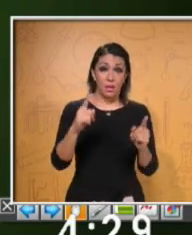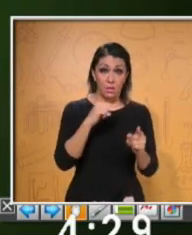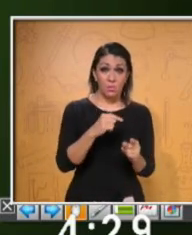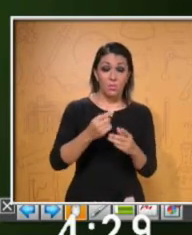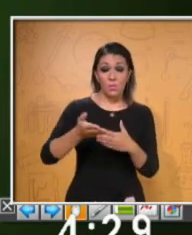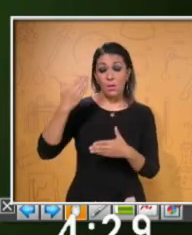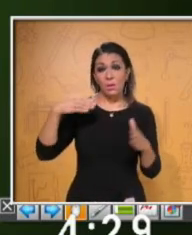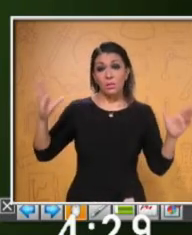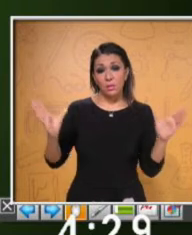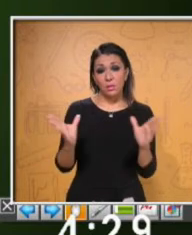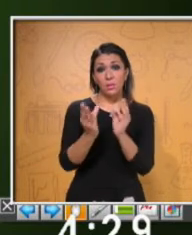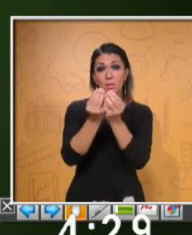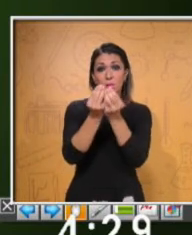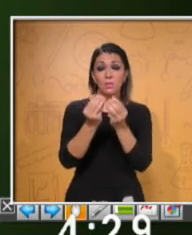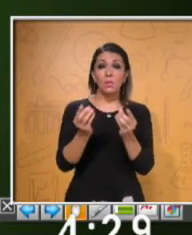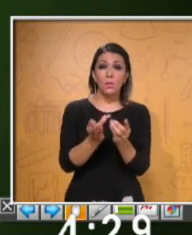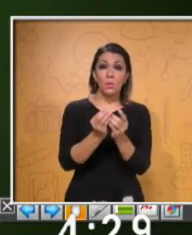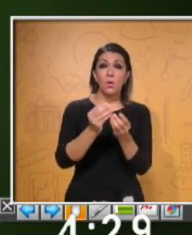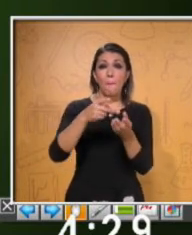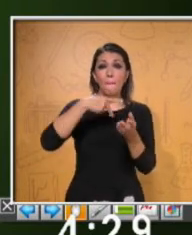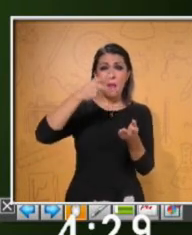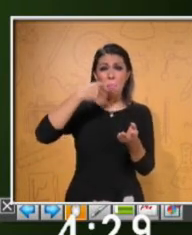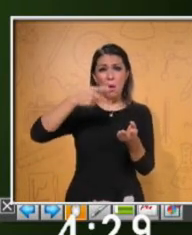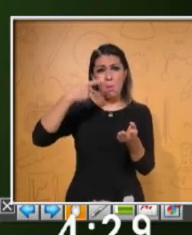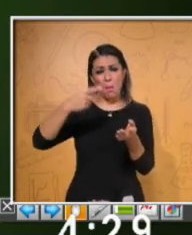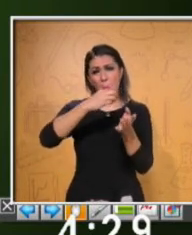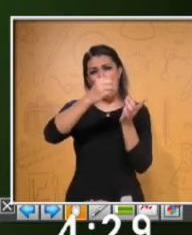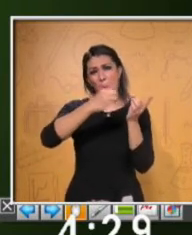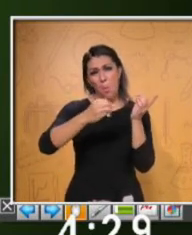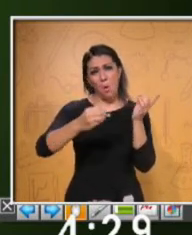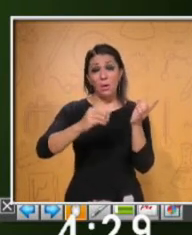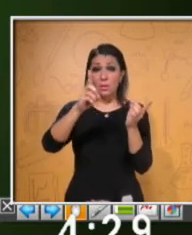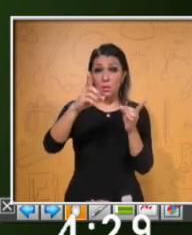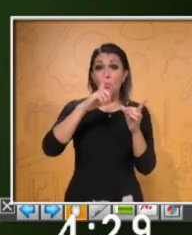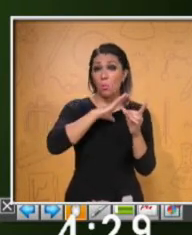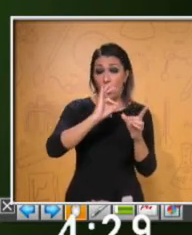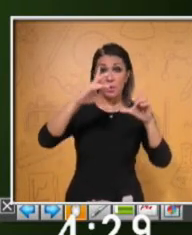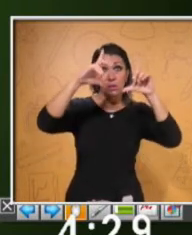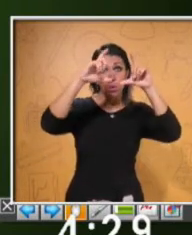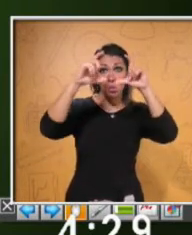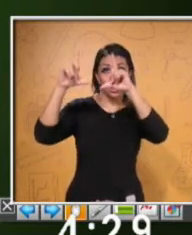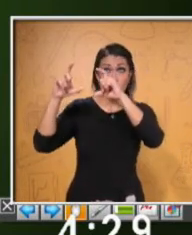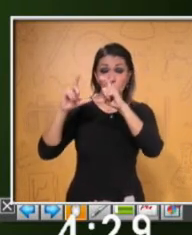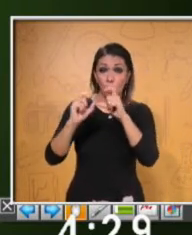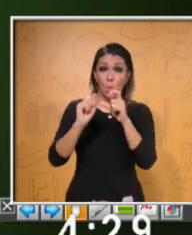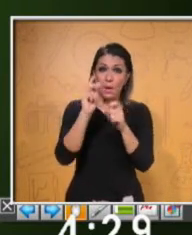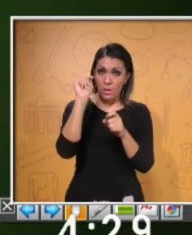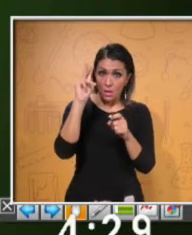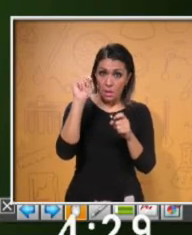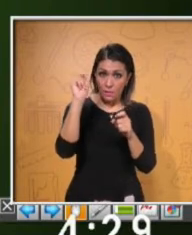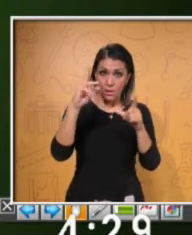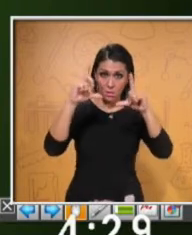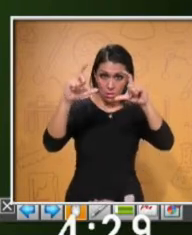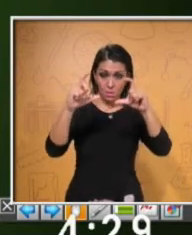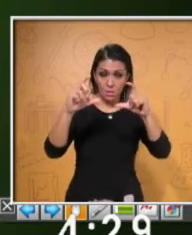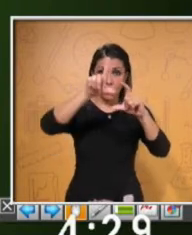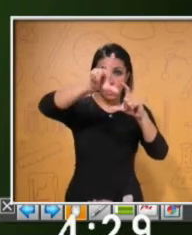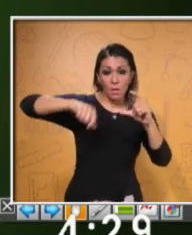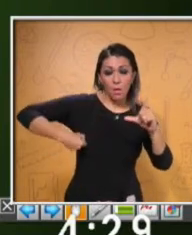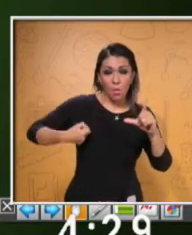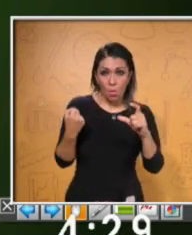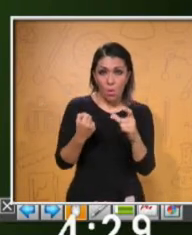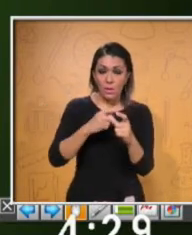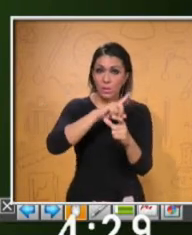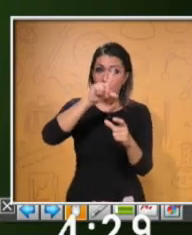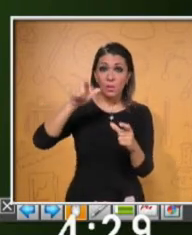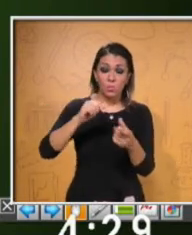Si tienes la oportunidad de tomar una fotografía para que quede toda la información en esa imagen y la puedas registrar más